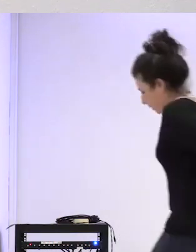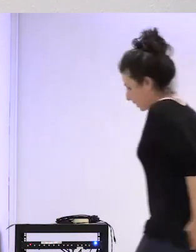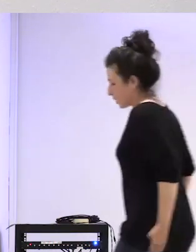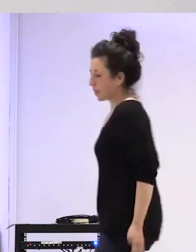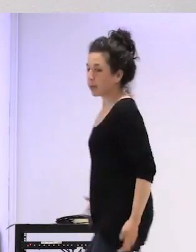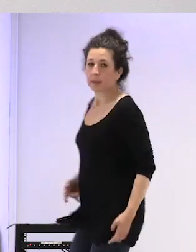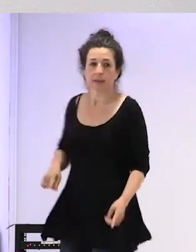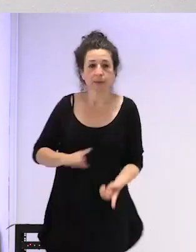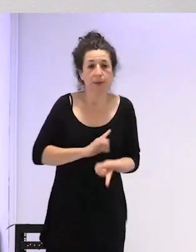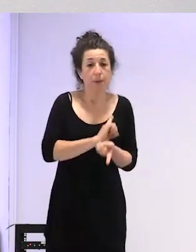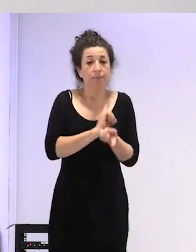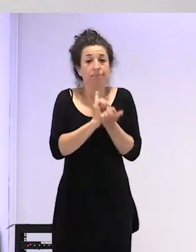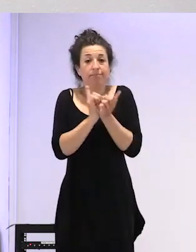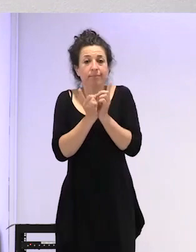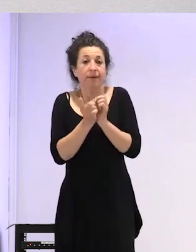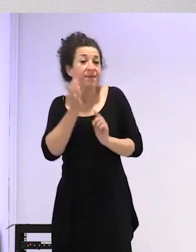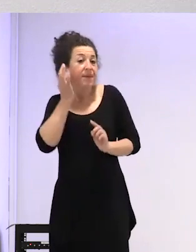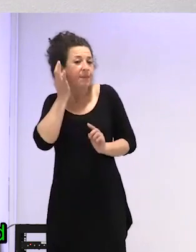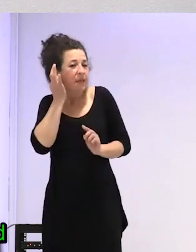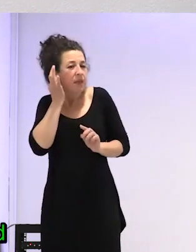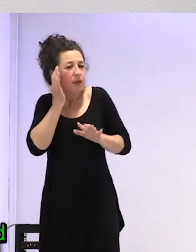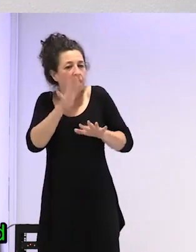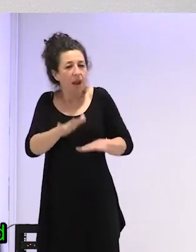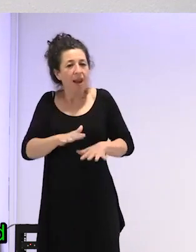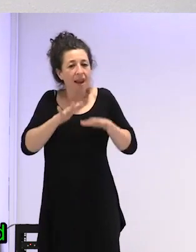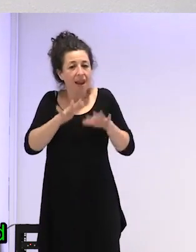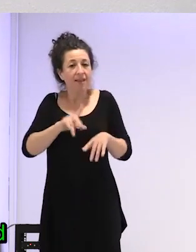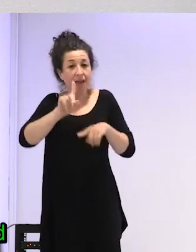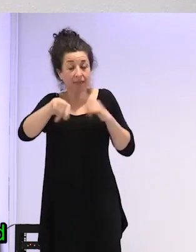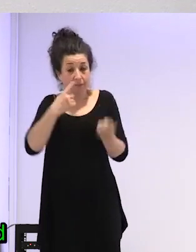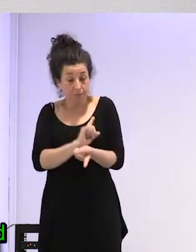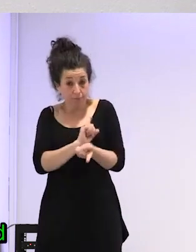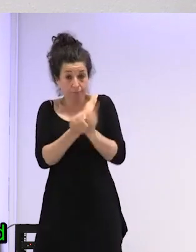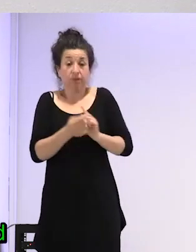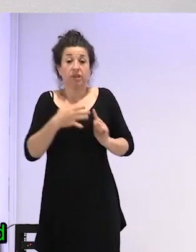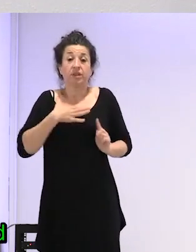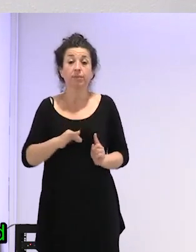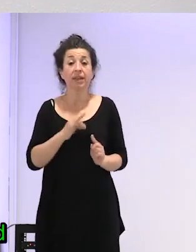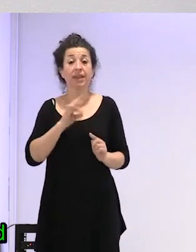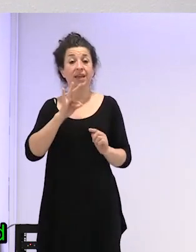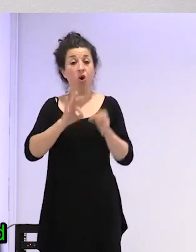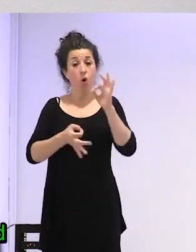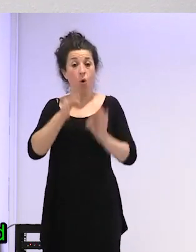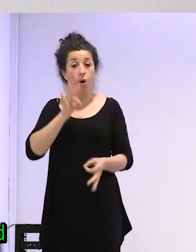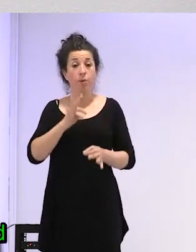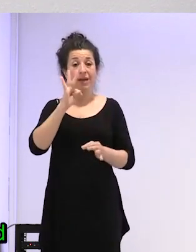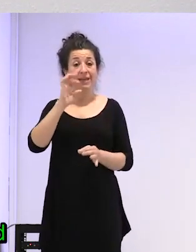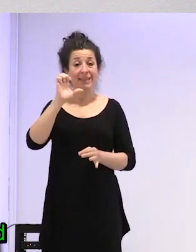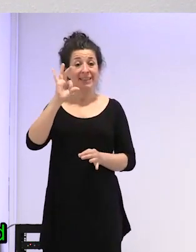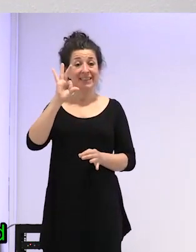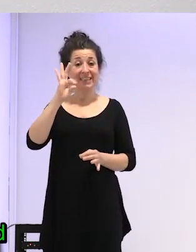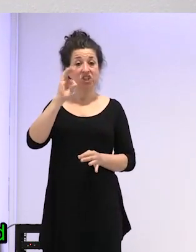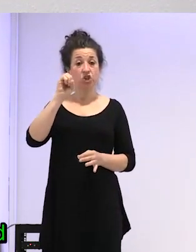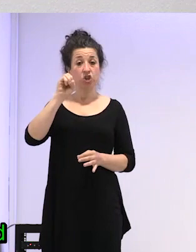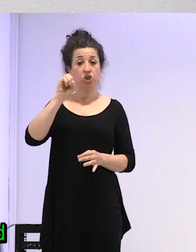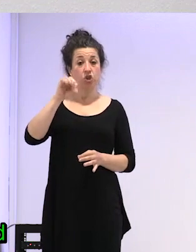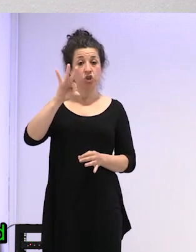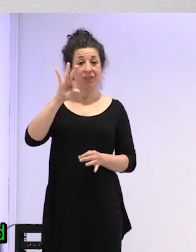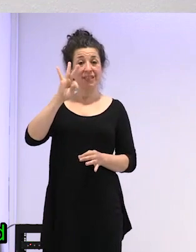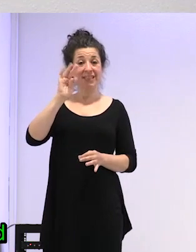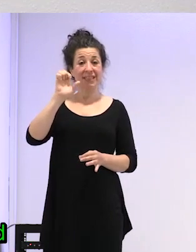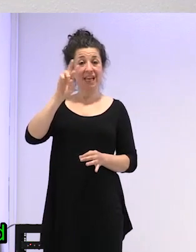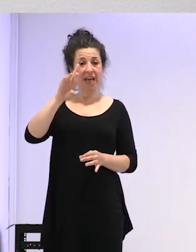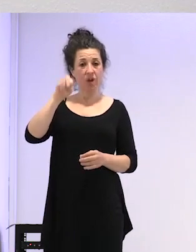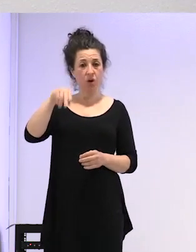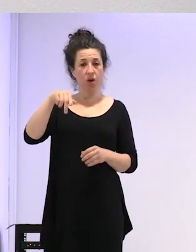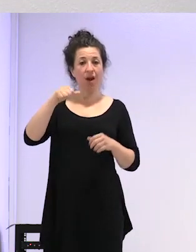será irreversible con la testosterona y en cambio les mantienen la posibilidad de que el hogarío se